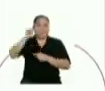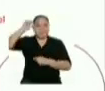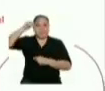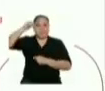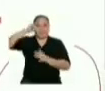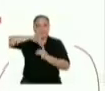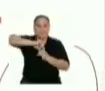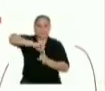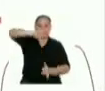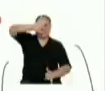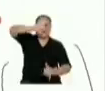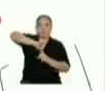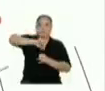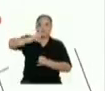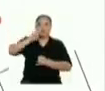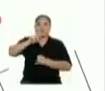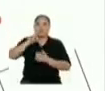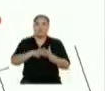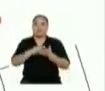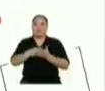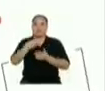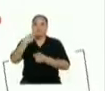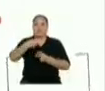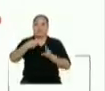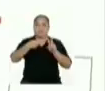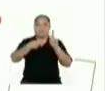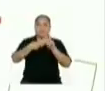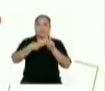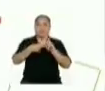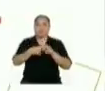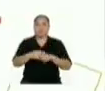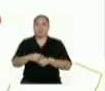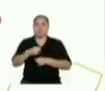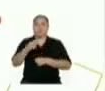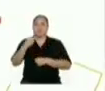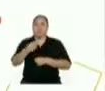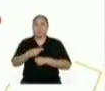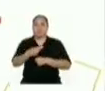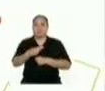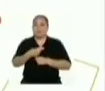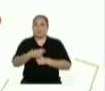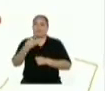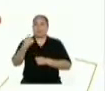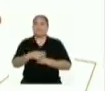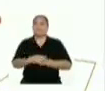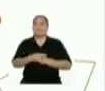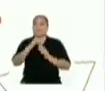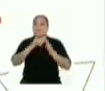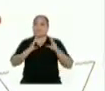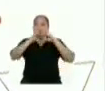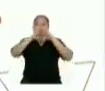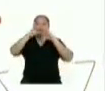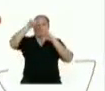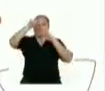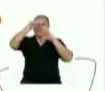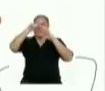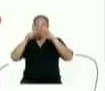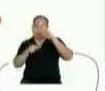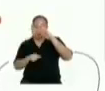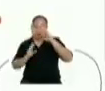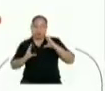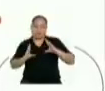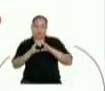Recordemos que la altura del octaedro es dos veces h, que es la distancia h entre las cúspides de las pirámides,